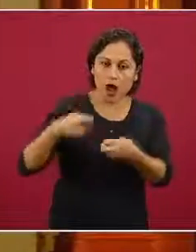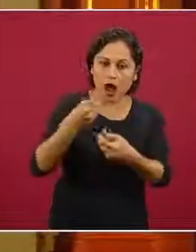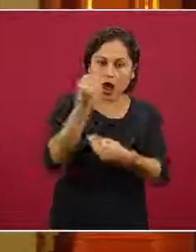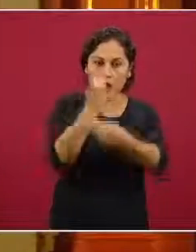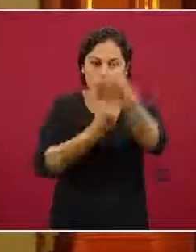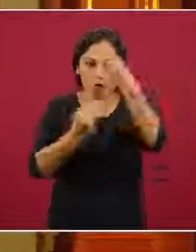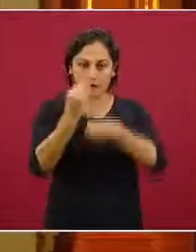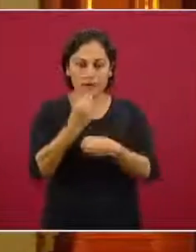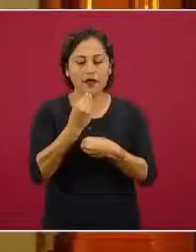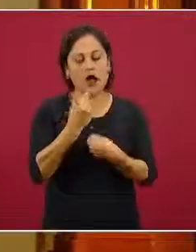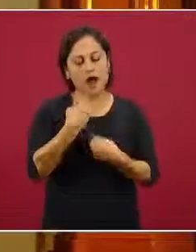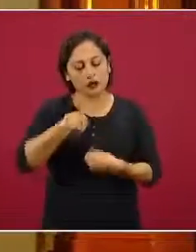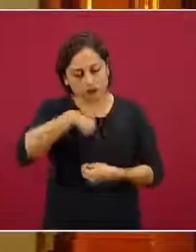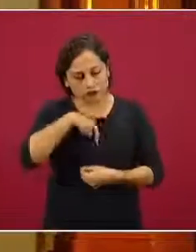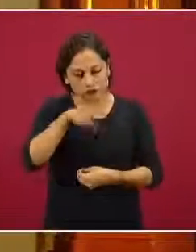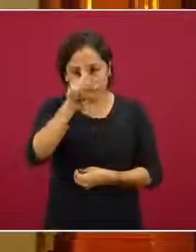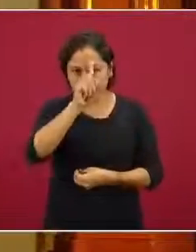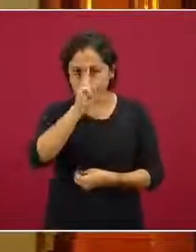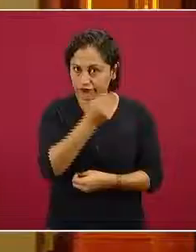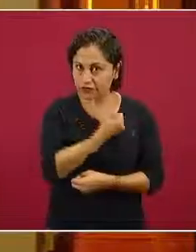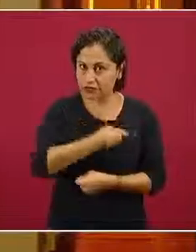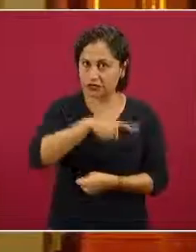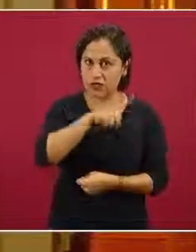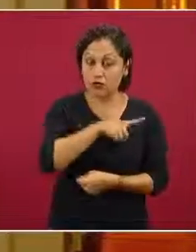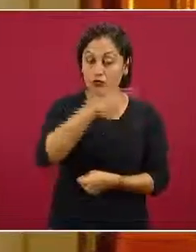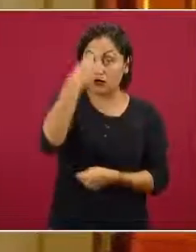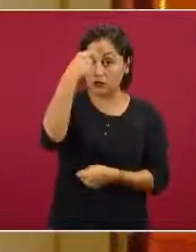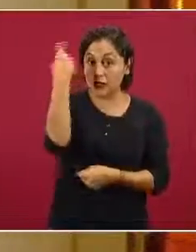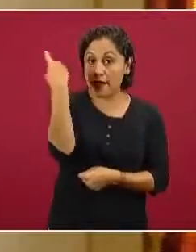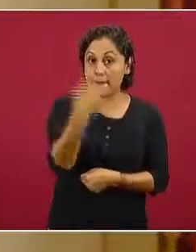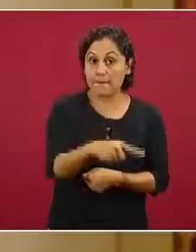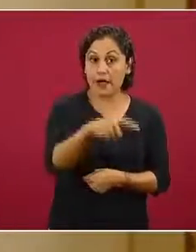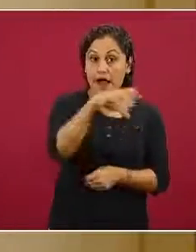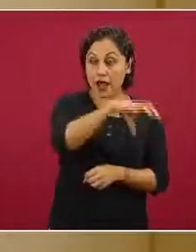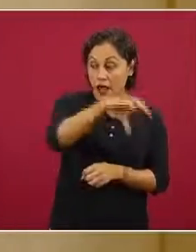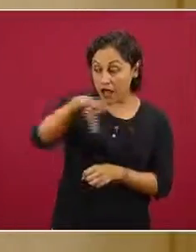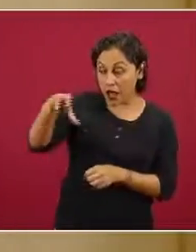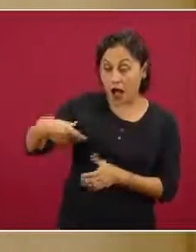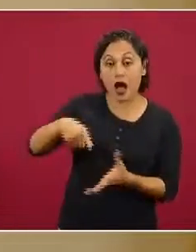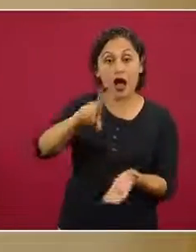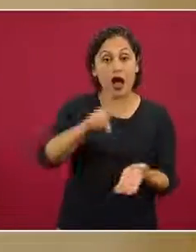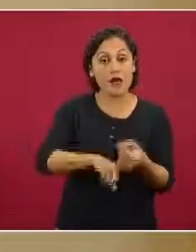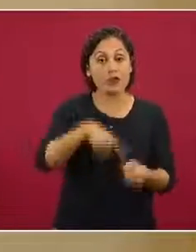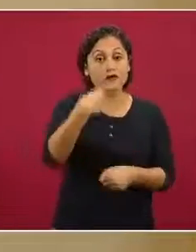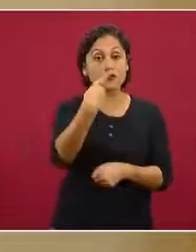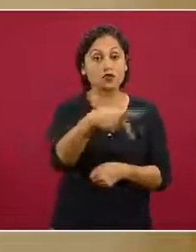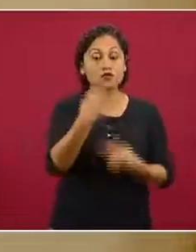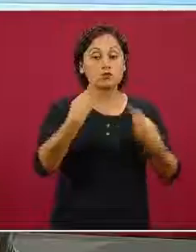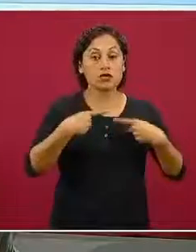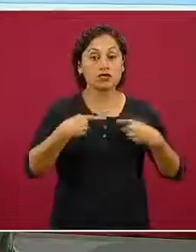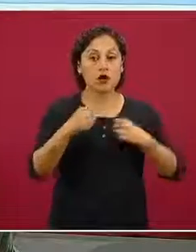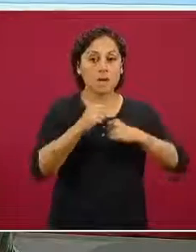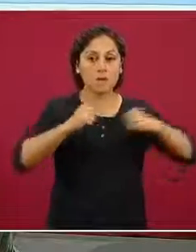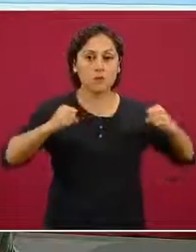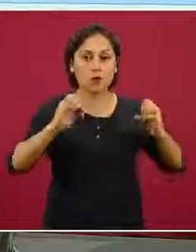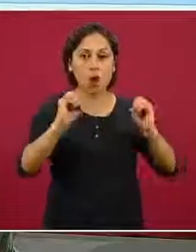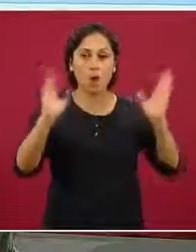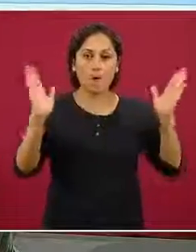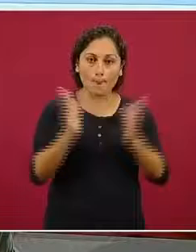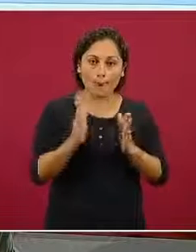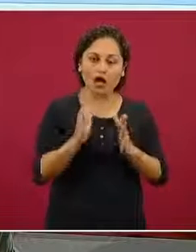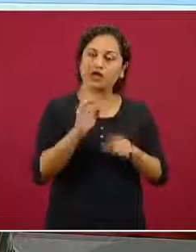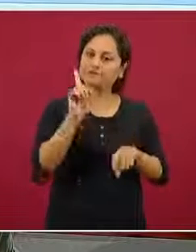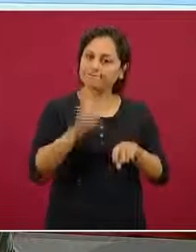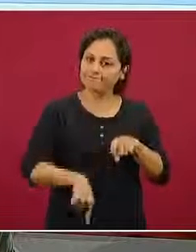impacto en esta doble carga de enfermedad tanto de sobrepeso obesidad como de desnutrición. La siguiente por favor. Y